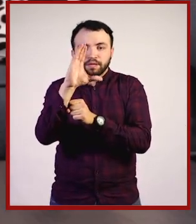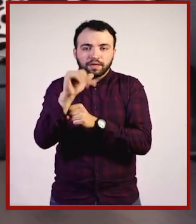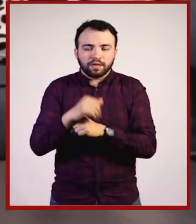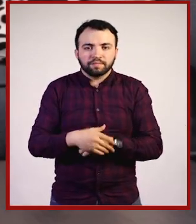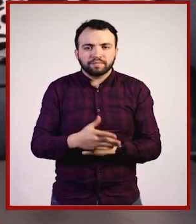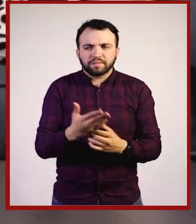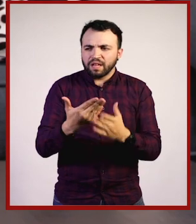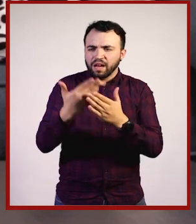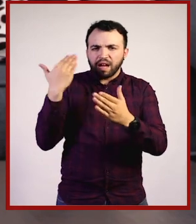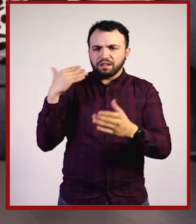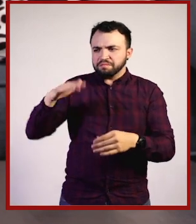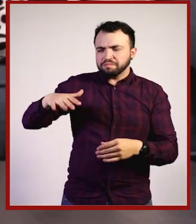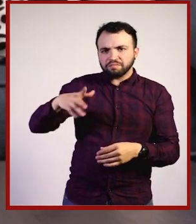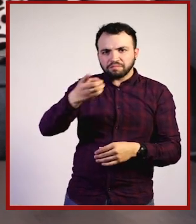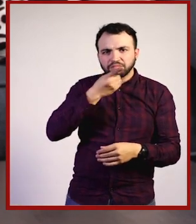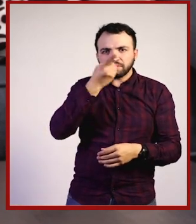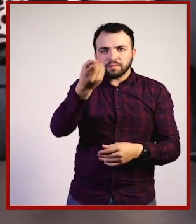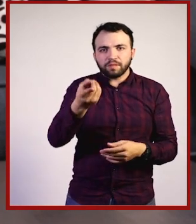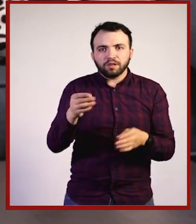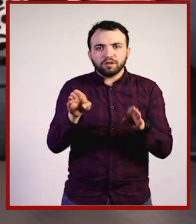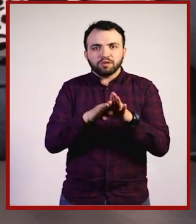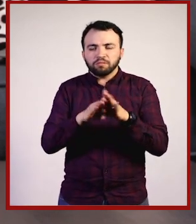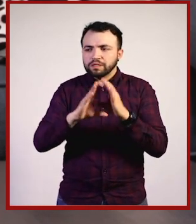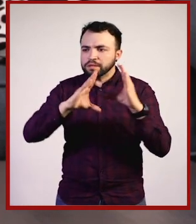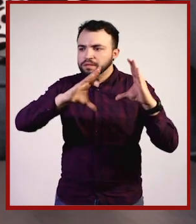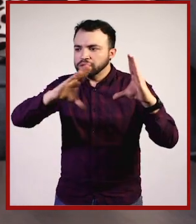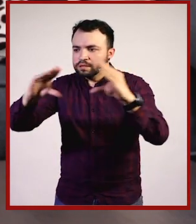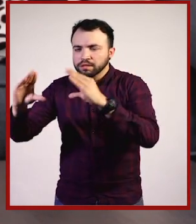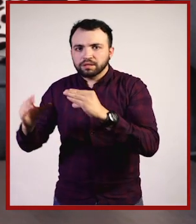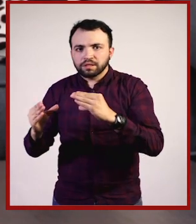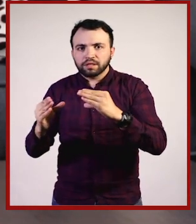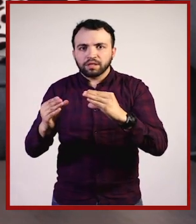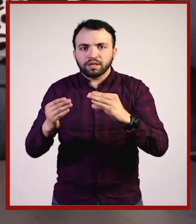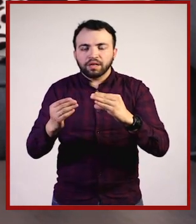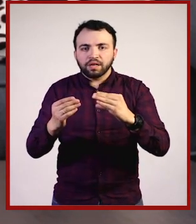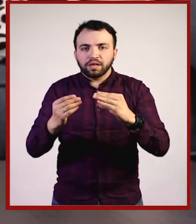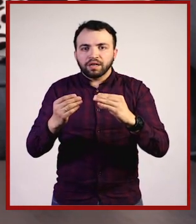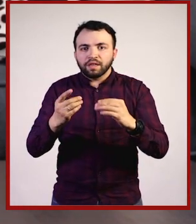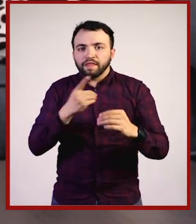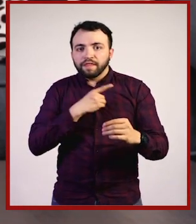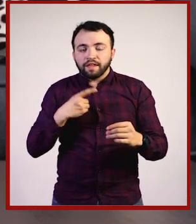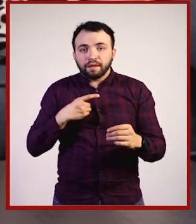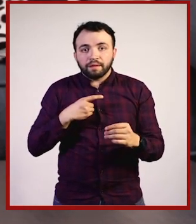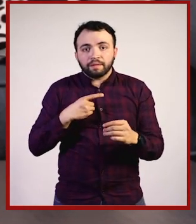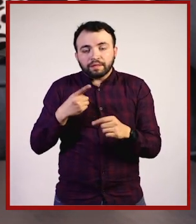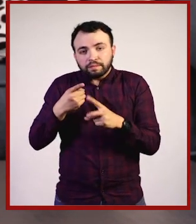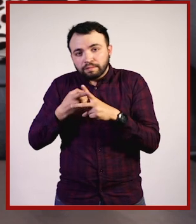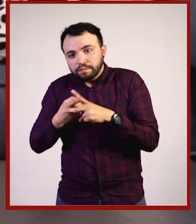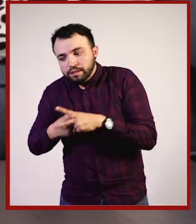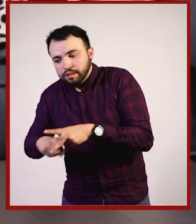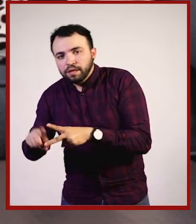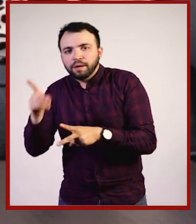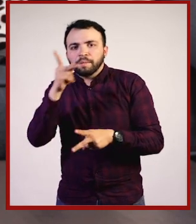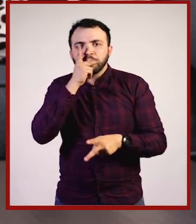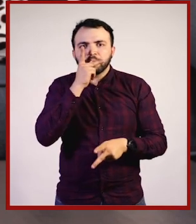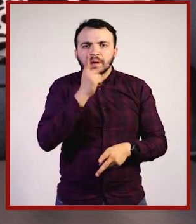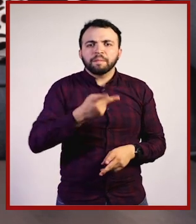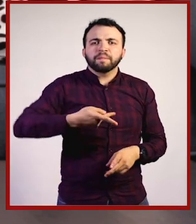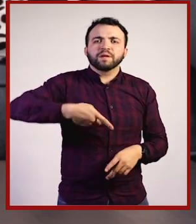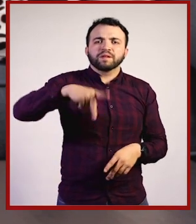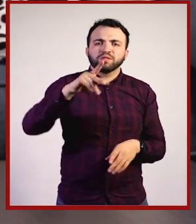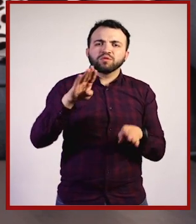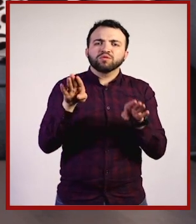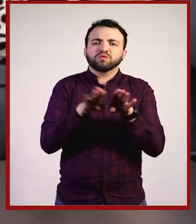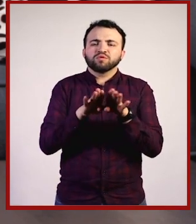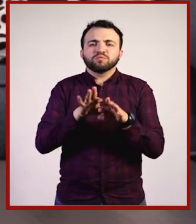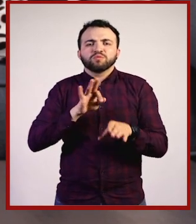mencionabas que para hacer una formación cívica es desde nuestros padres, ¿no? Pero, ¿cómo pueden actuar o participar los